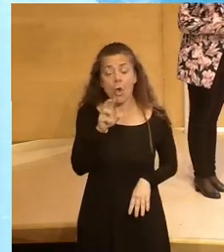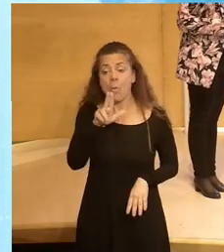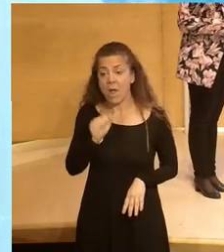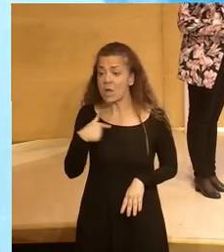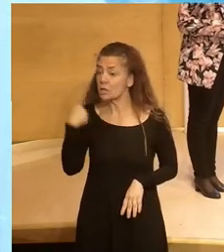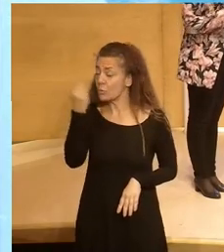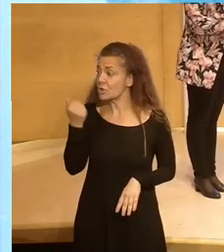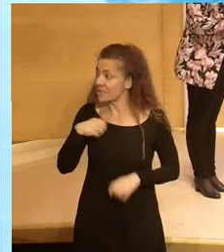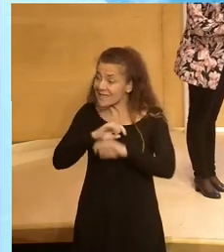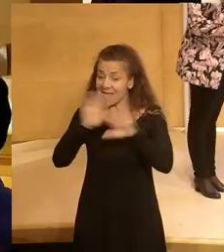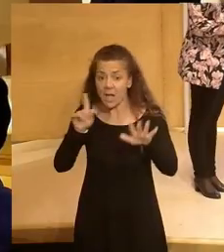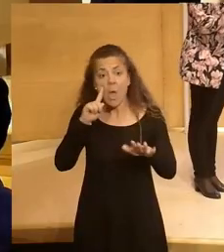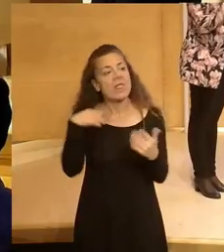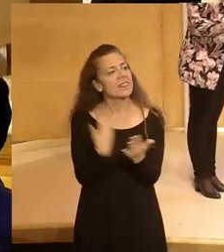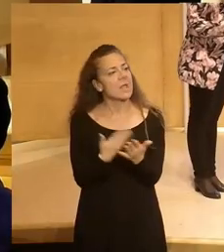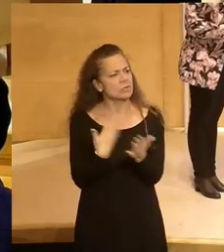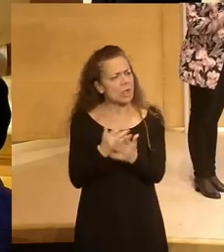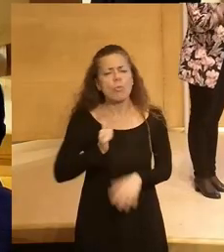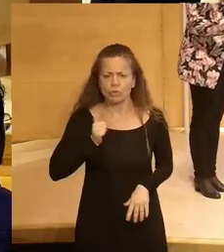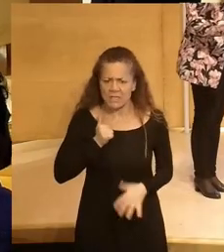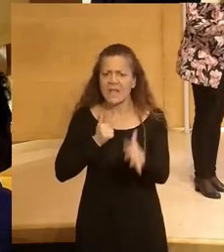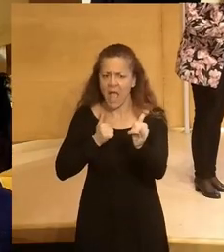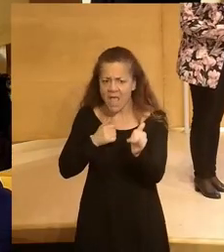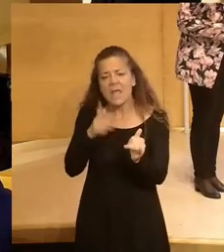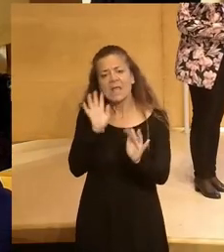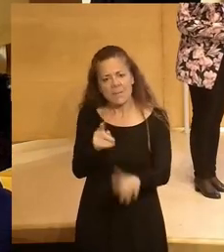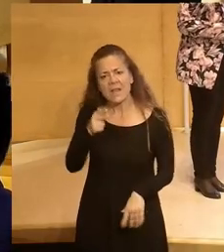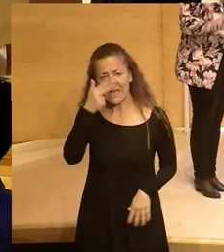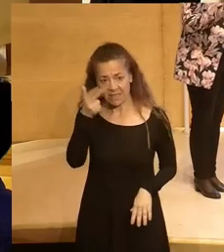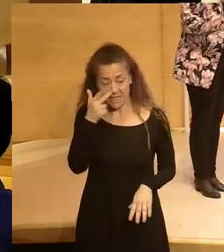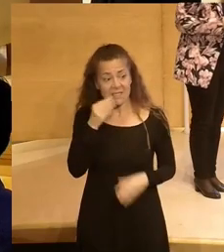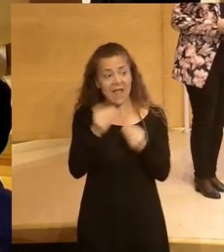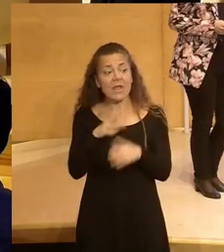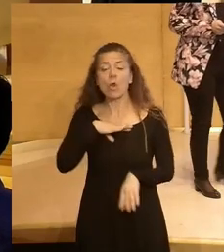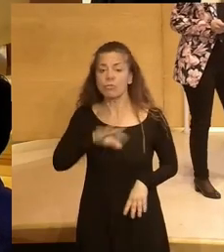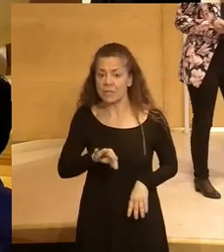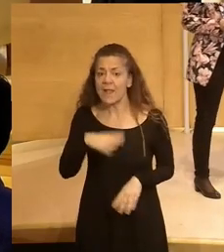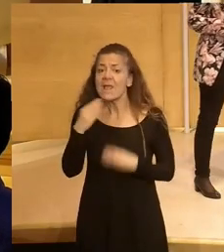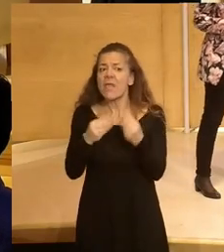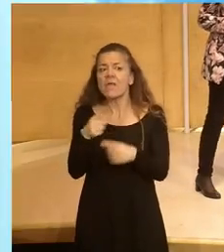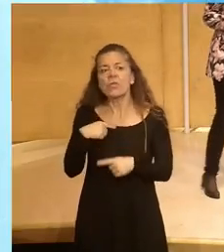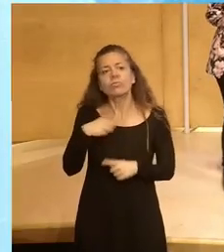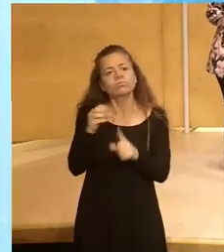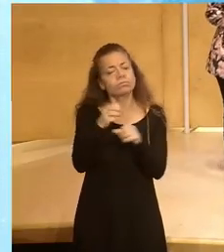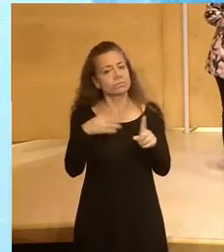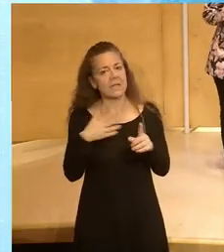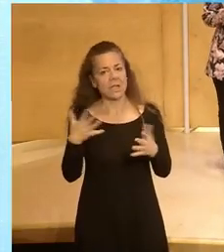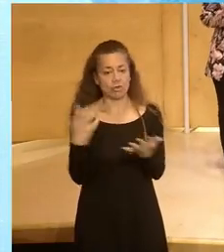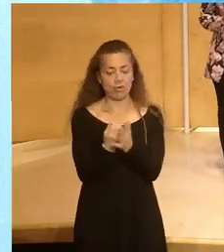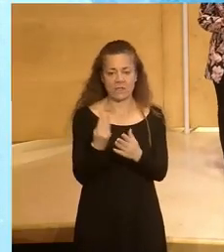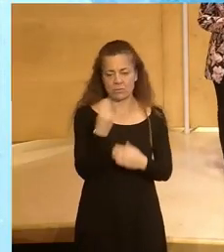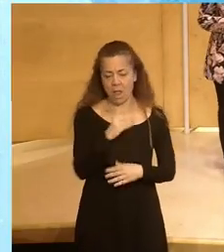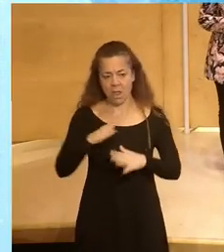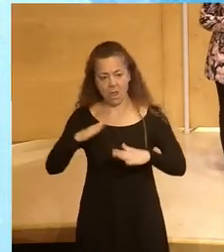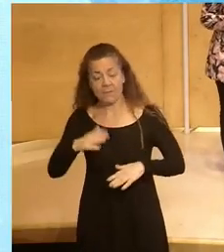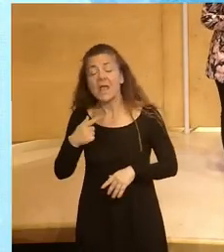está claro que habéis demostrado que hay oportunidades y sobre todo que hay interés en hacerlo posible en hacerlo desde una visión intergeneracional Solo me queda